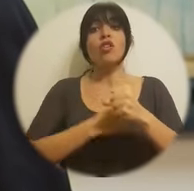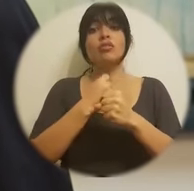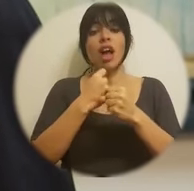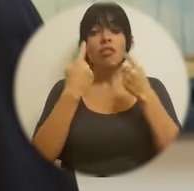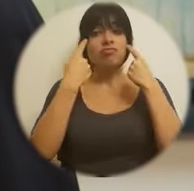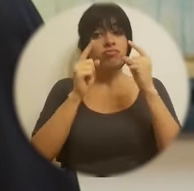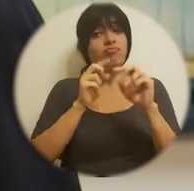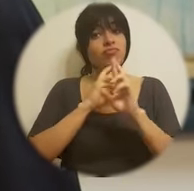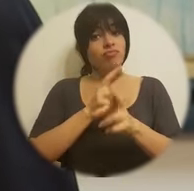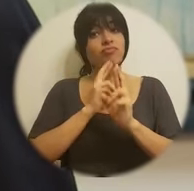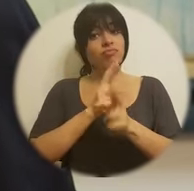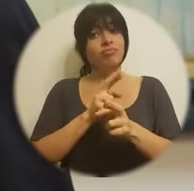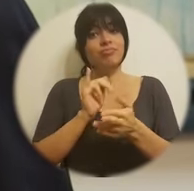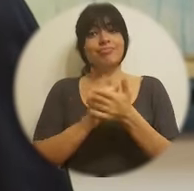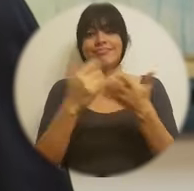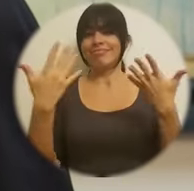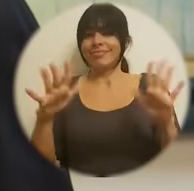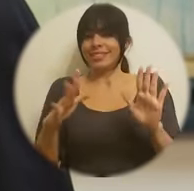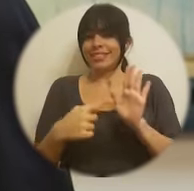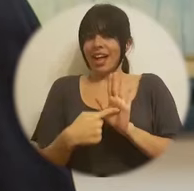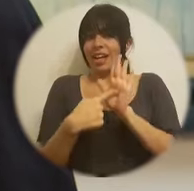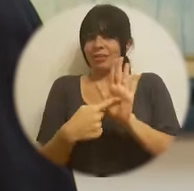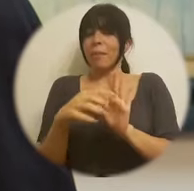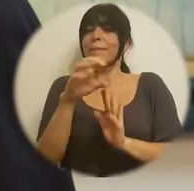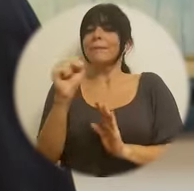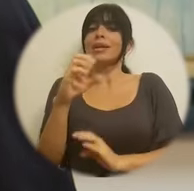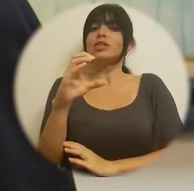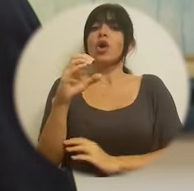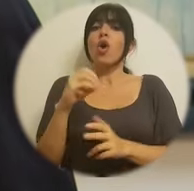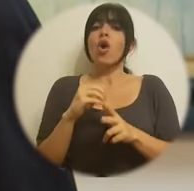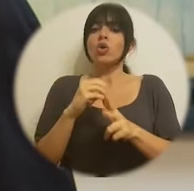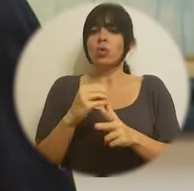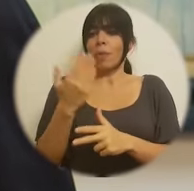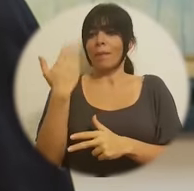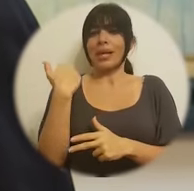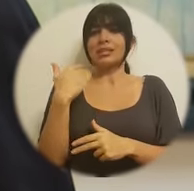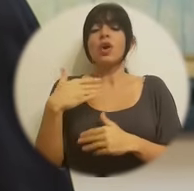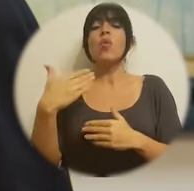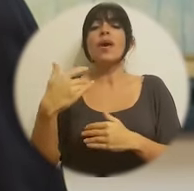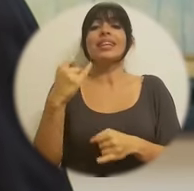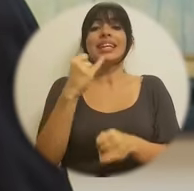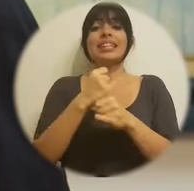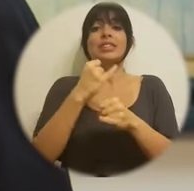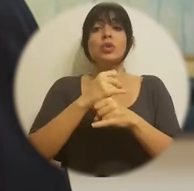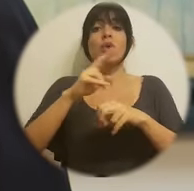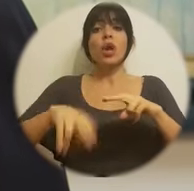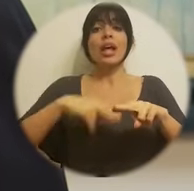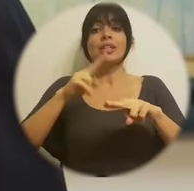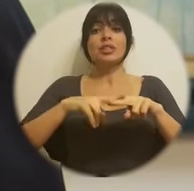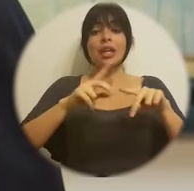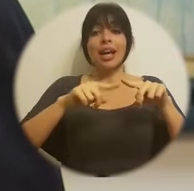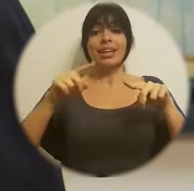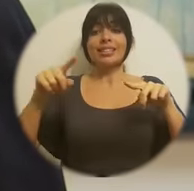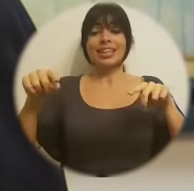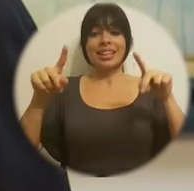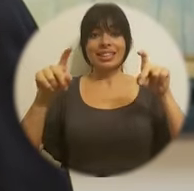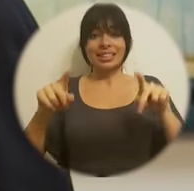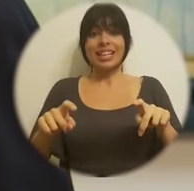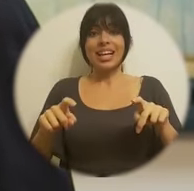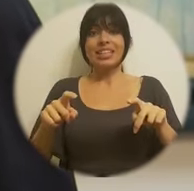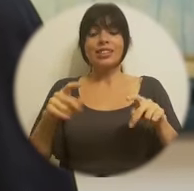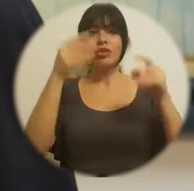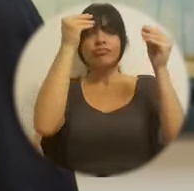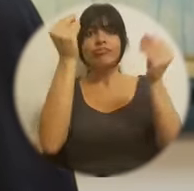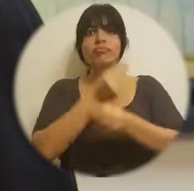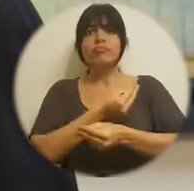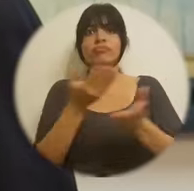años ha rendido frutos. Así se demostró en el mes de octubre pasado, cuando el Instituto Nacional de Estadística y